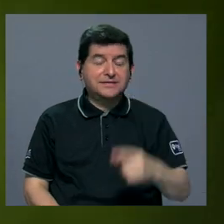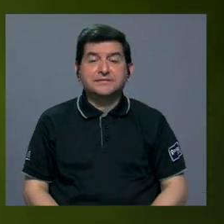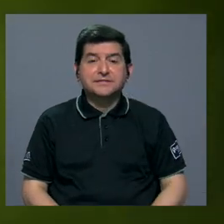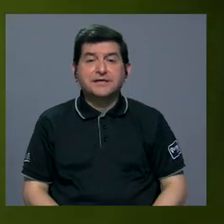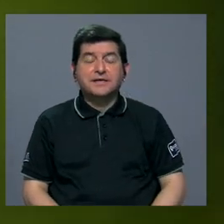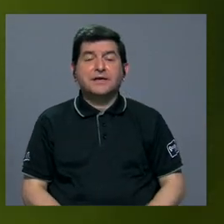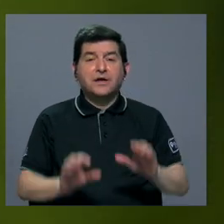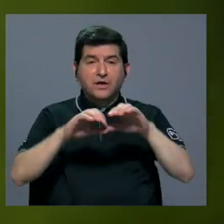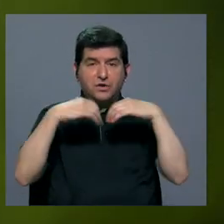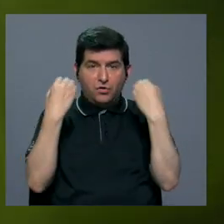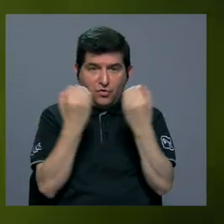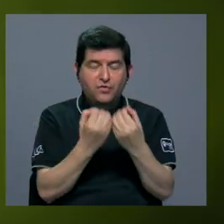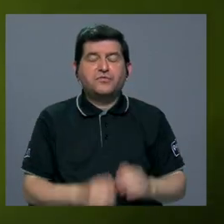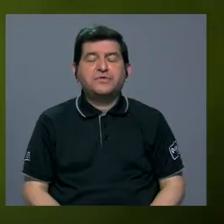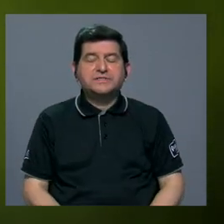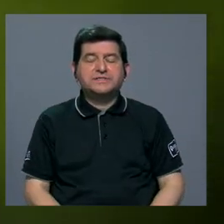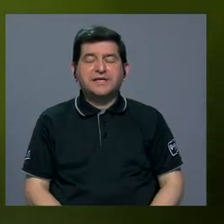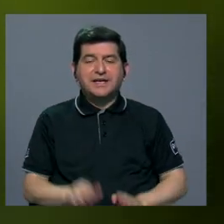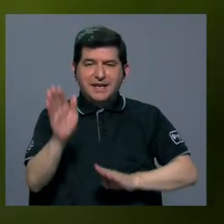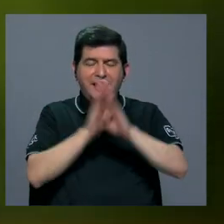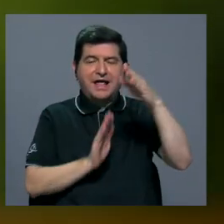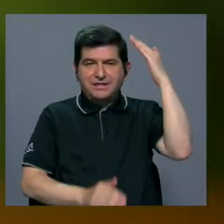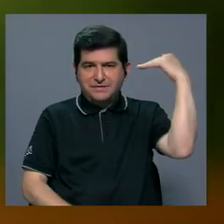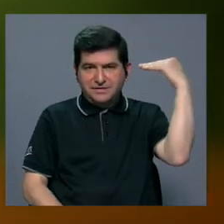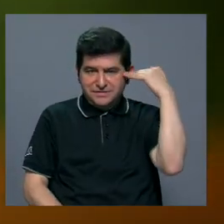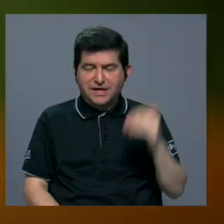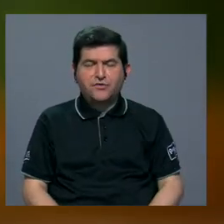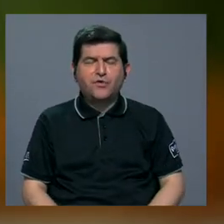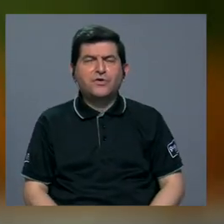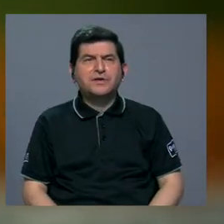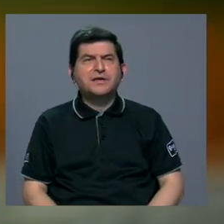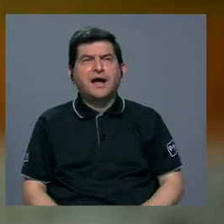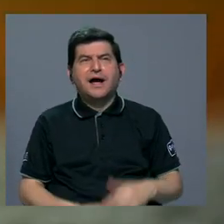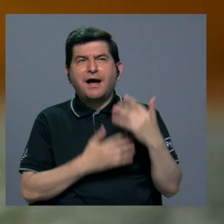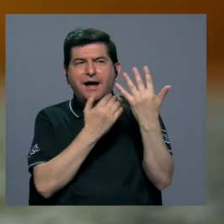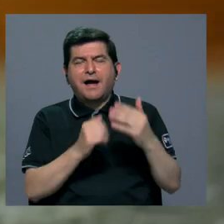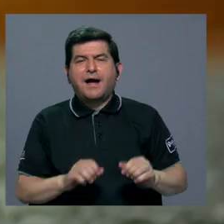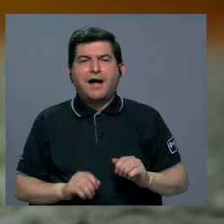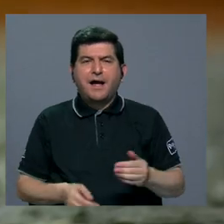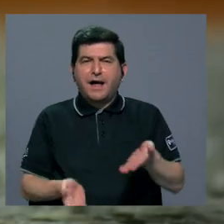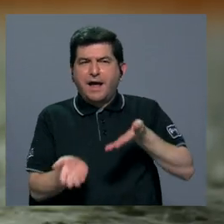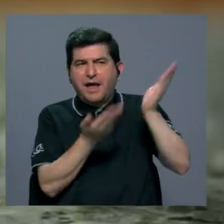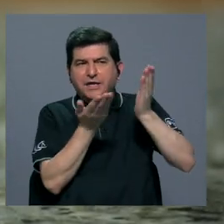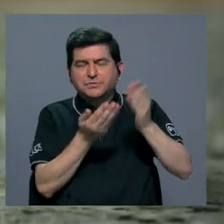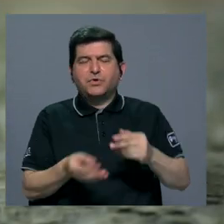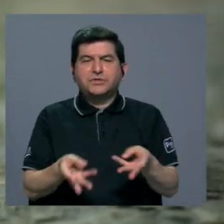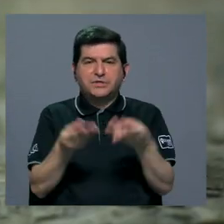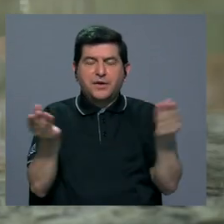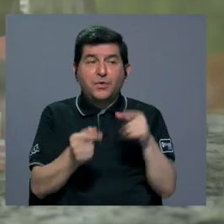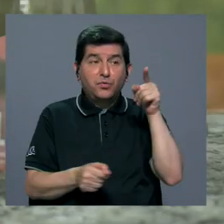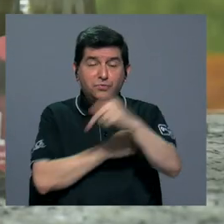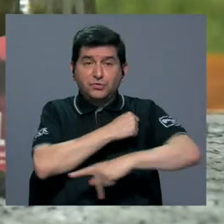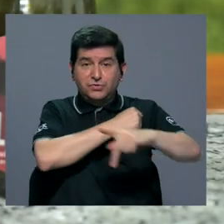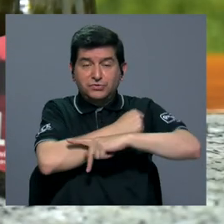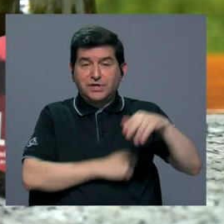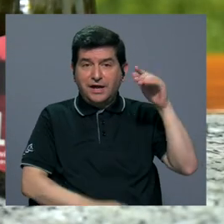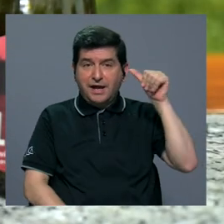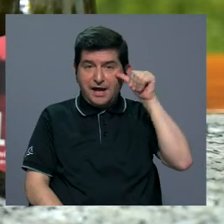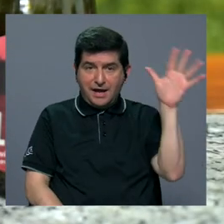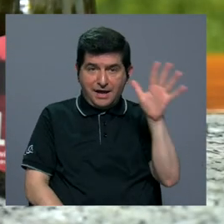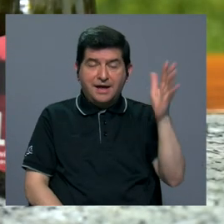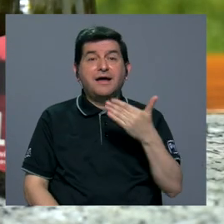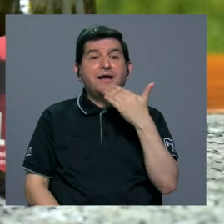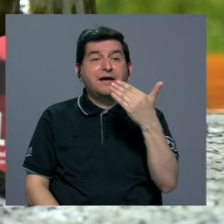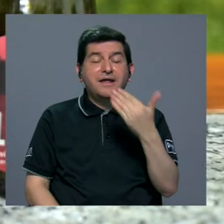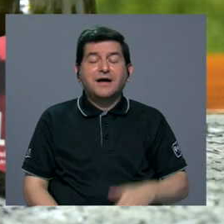Desarrollo de Corea tiene la expectativa de exportar algunos de los productos a este país de Asia. Todo esto gracias al